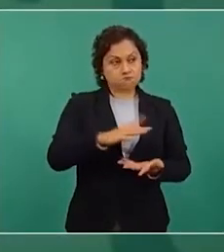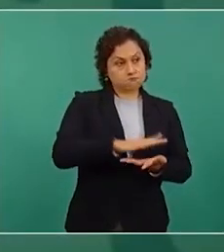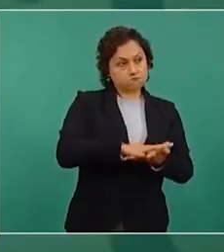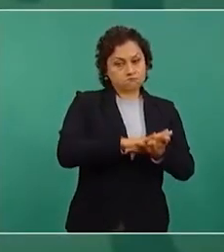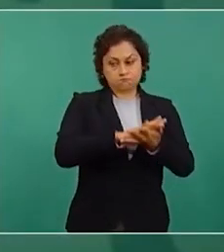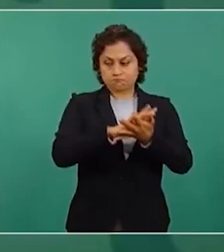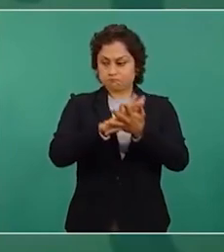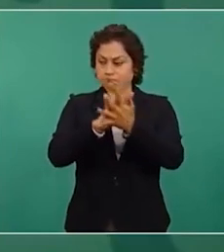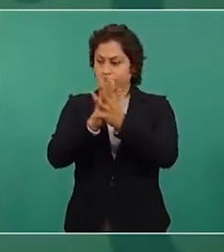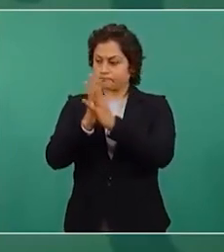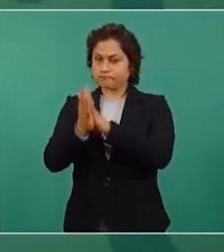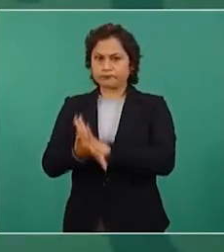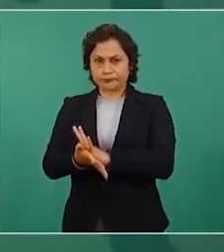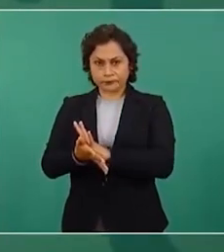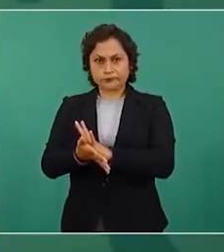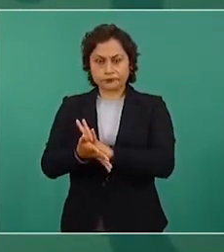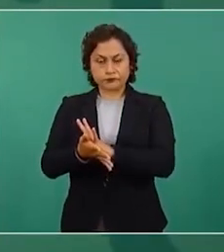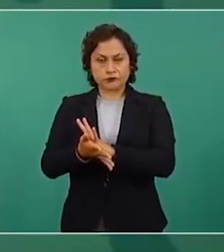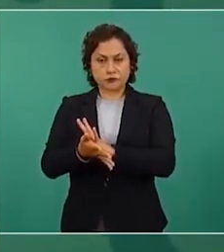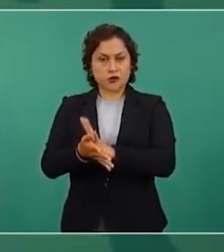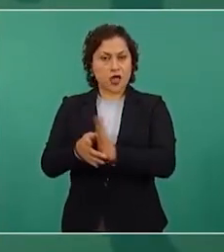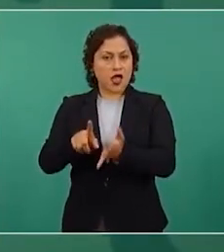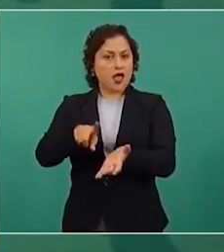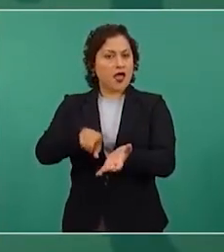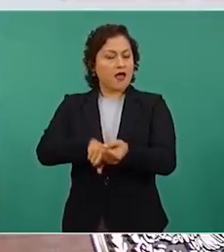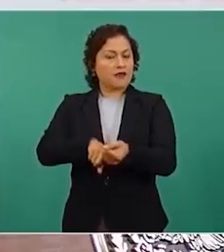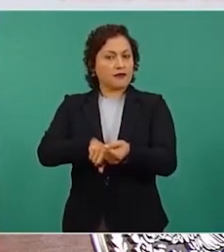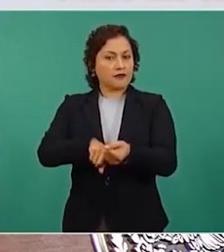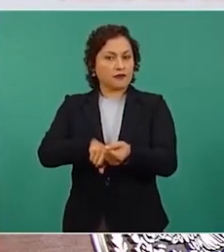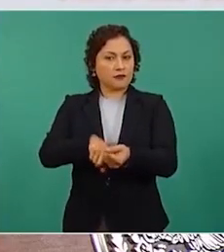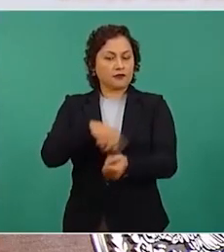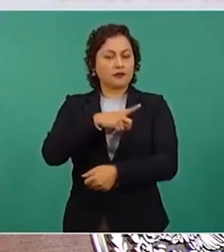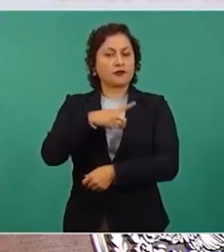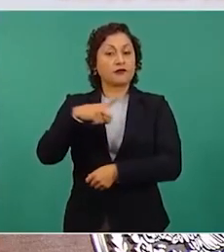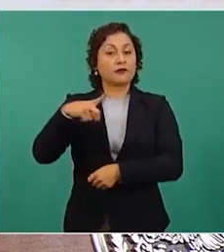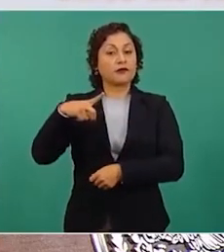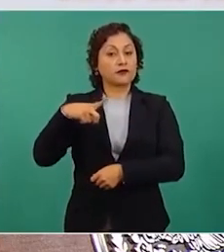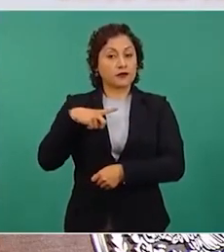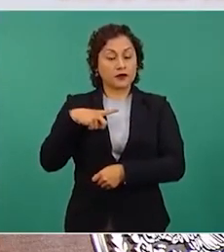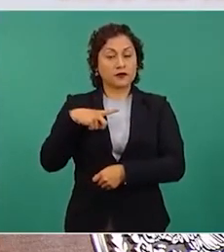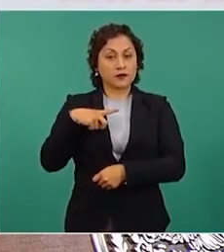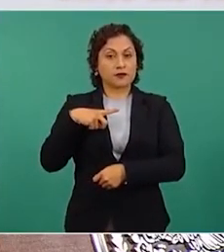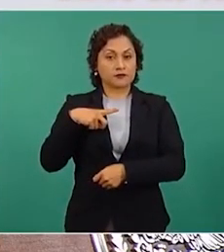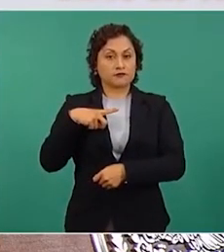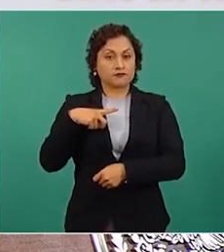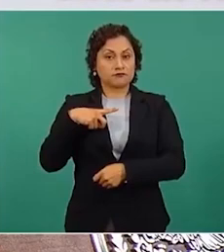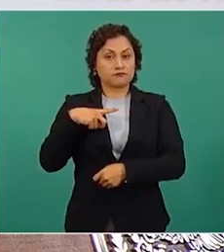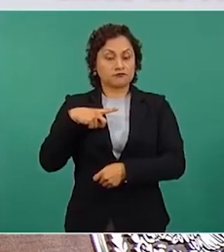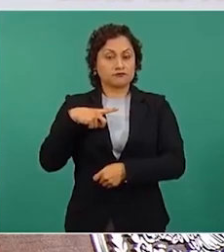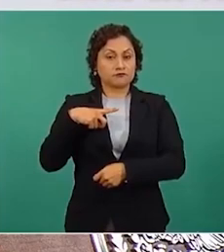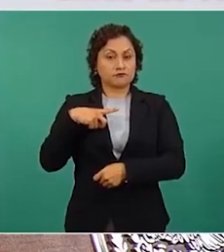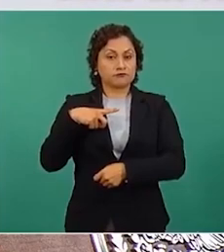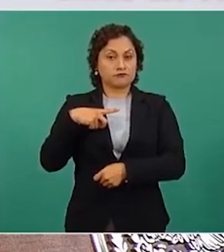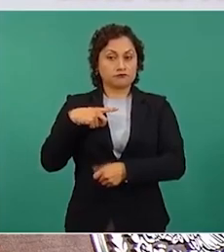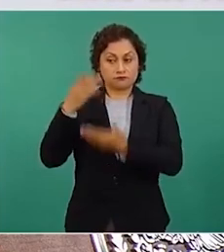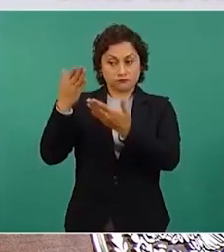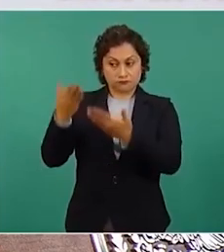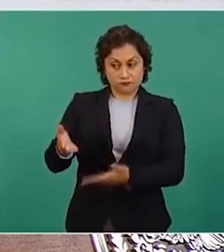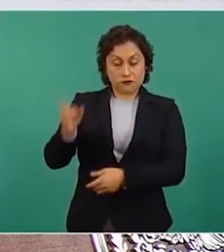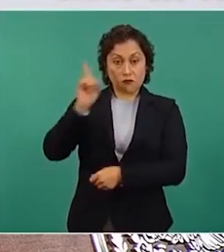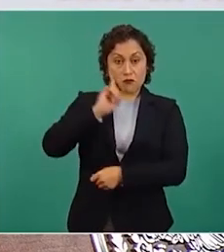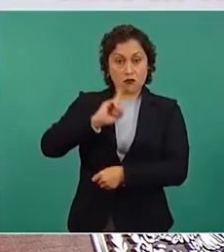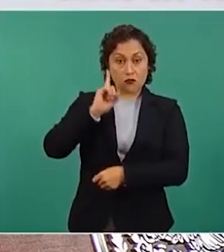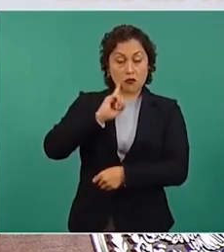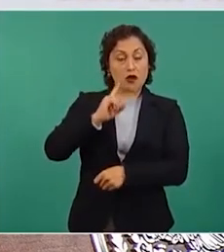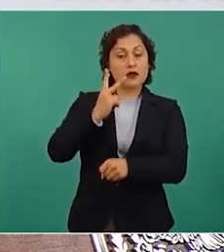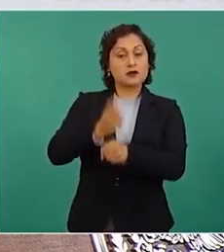reconociendo el trabajo que ha hecho la subsecretaria de